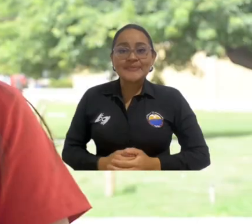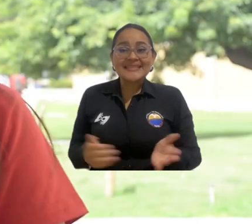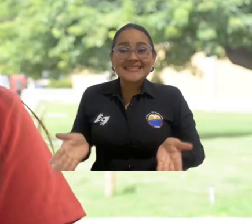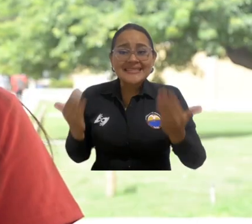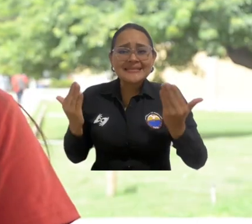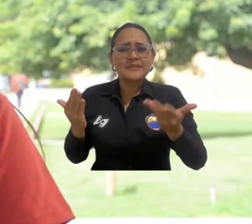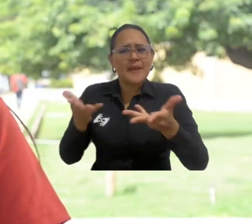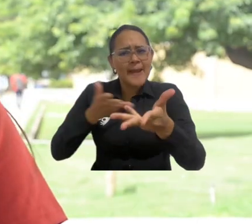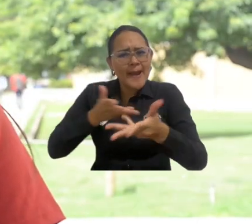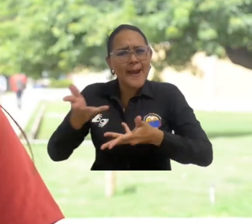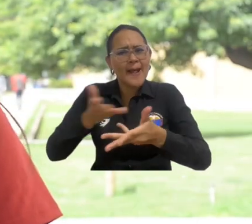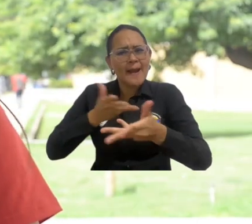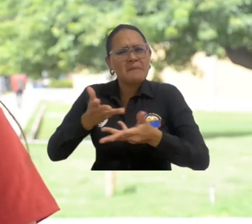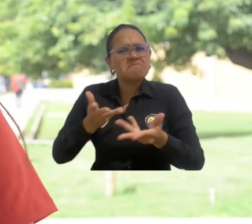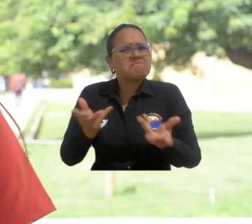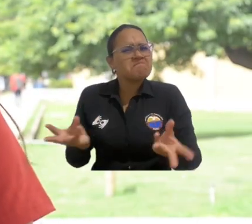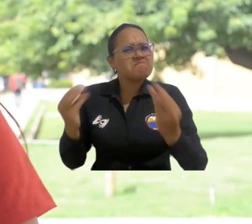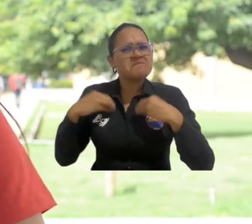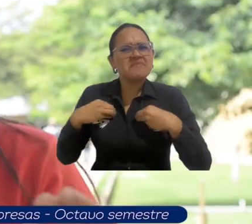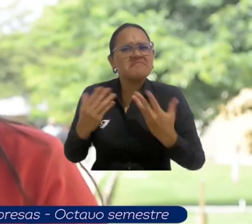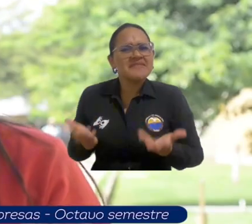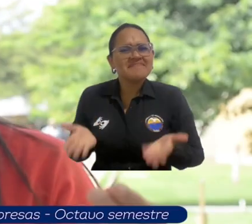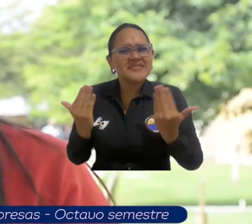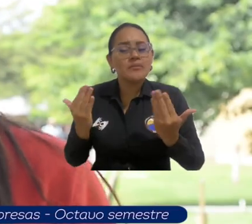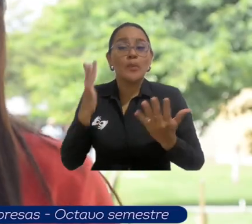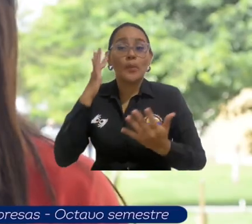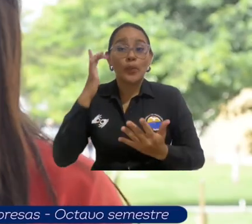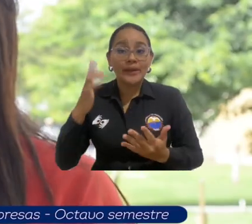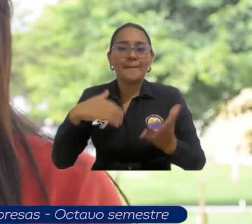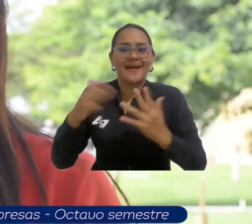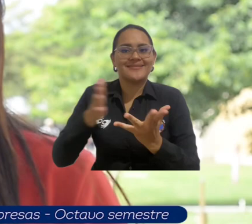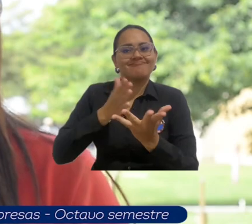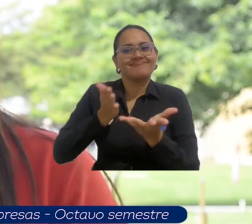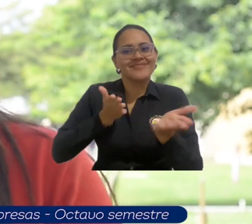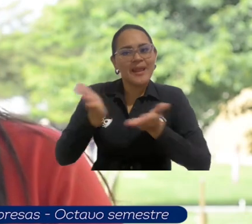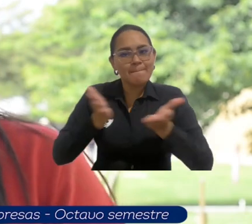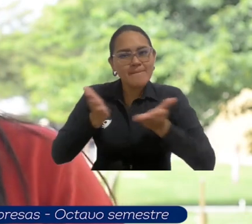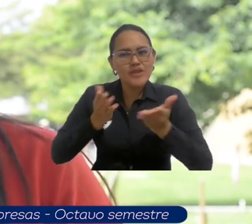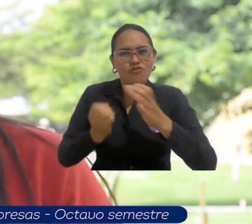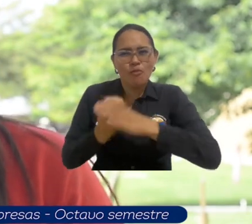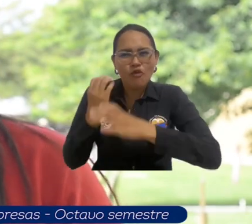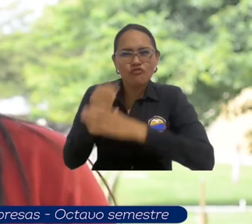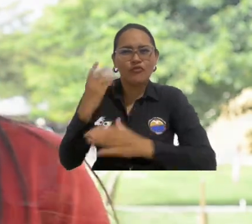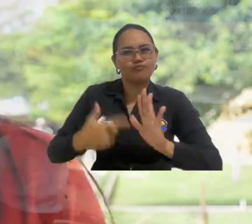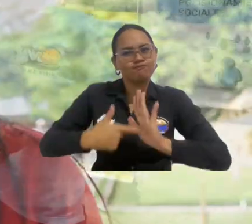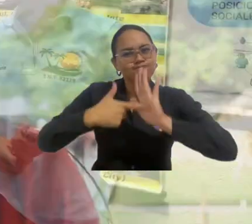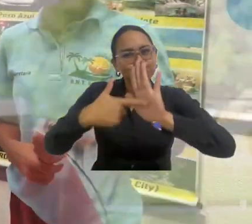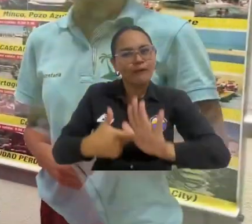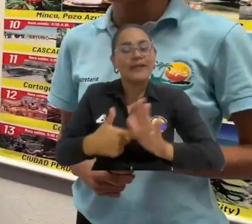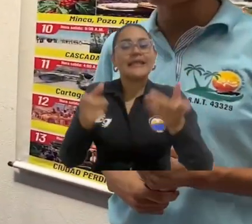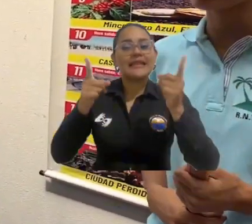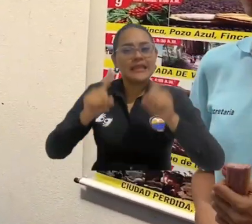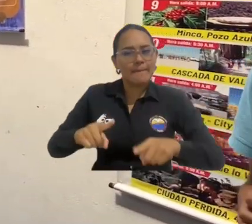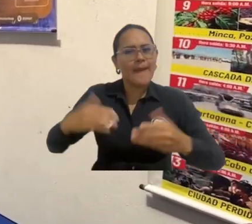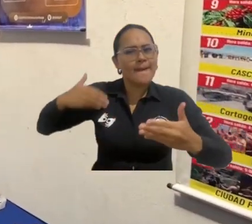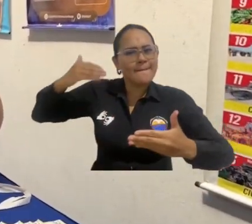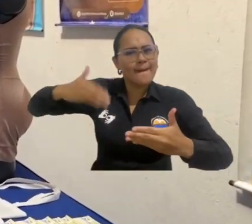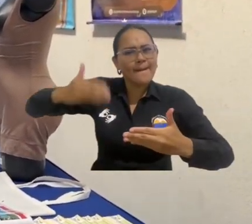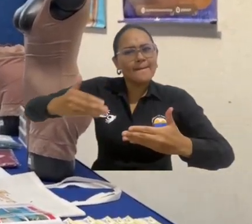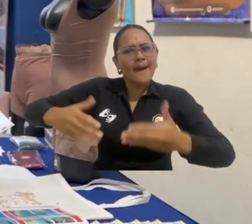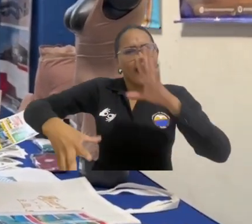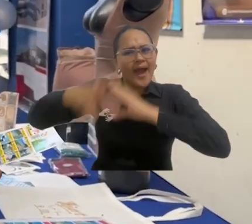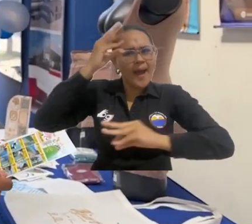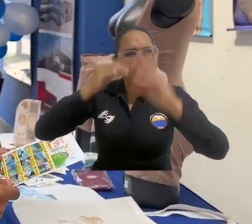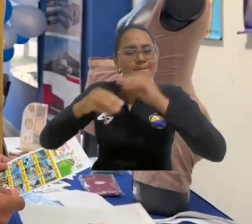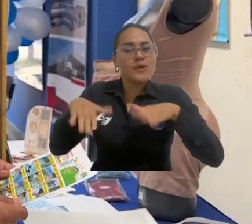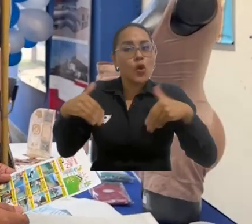Estos espacios son muy buenos porque damos a conocer nuestro servicio, nuestros productos y también todo lo que hemos aprendido